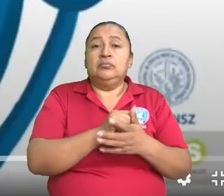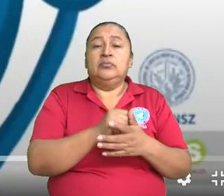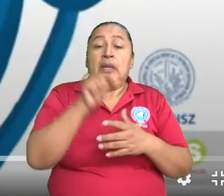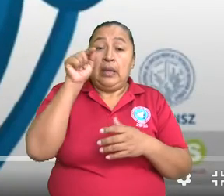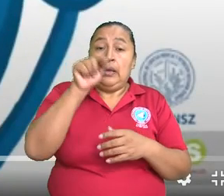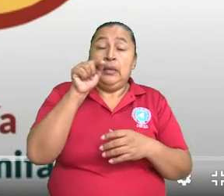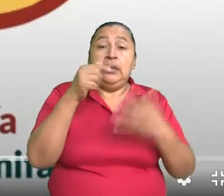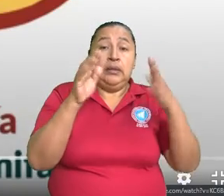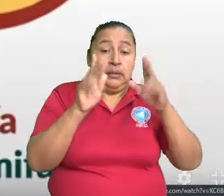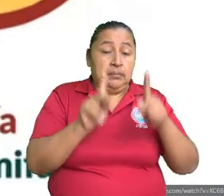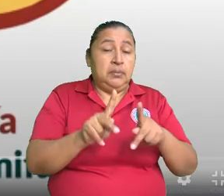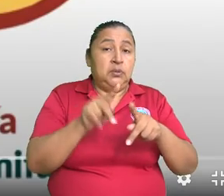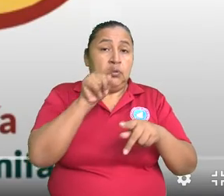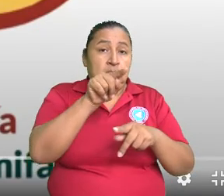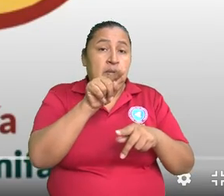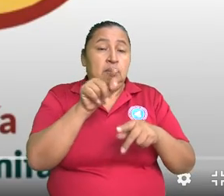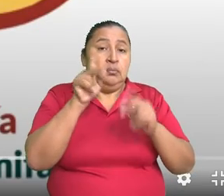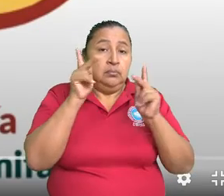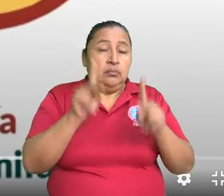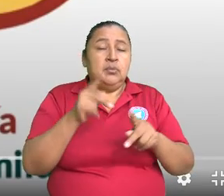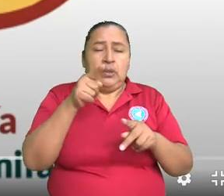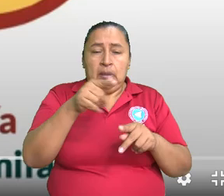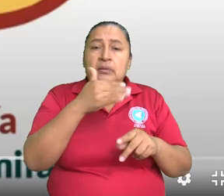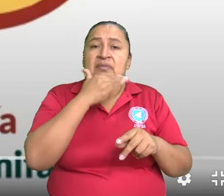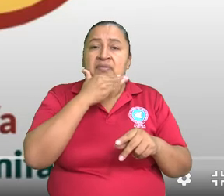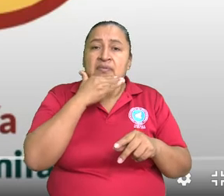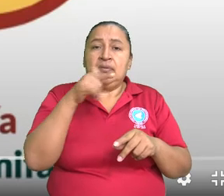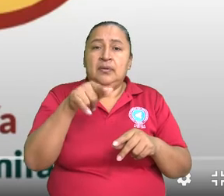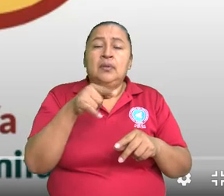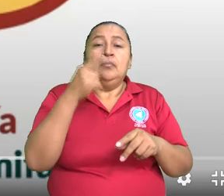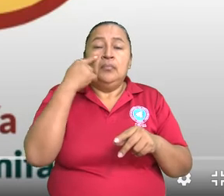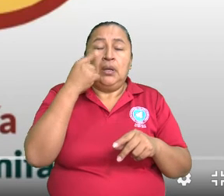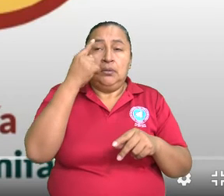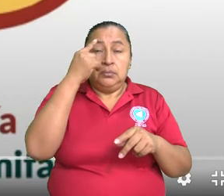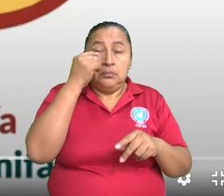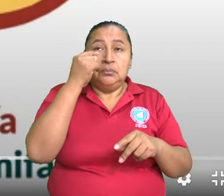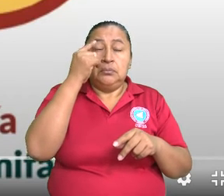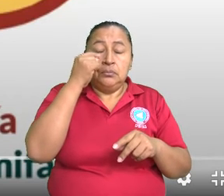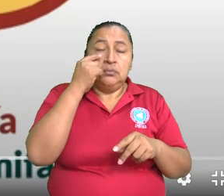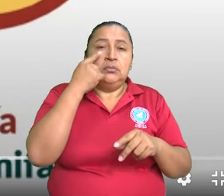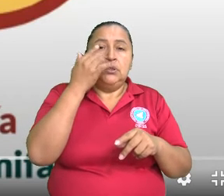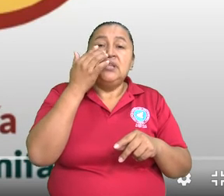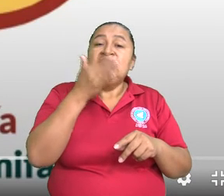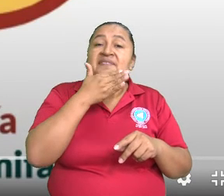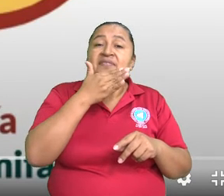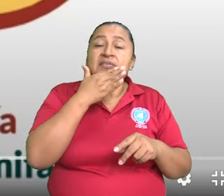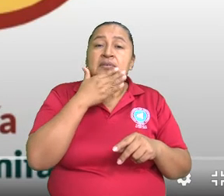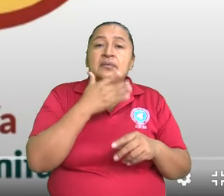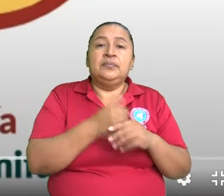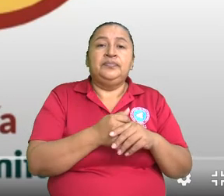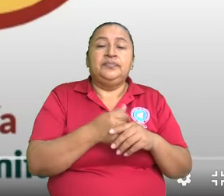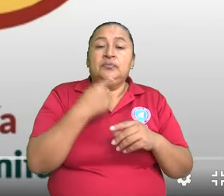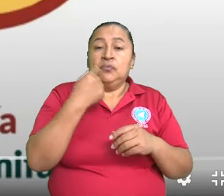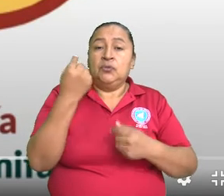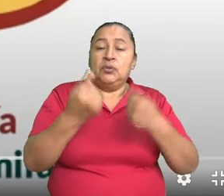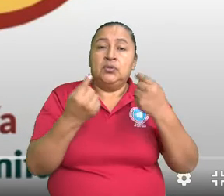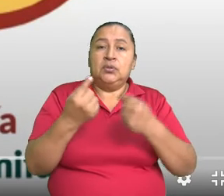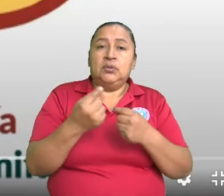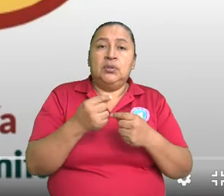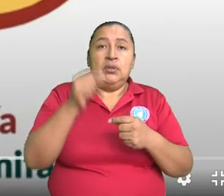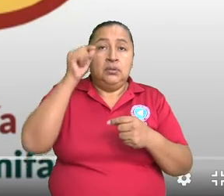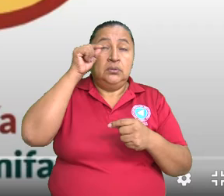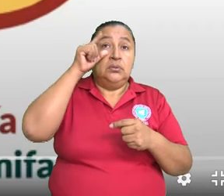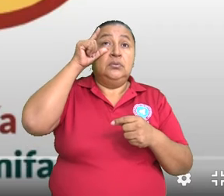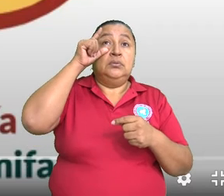Entonces, ahí ya el paciente va a tener dificultad para cerrar uno de los párpados. Entonces, la parte que está abierta